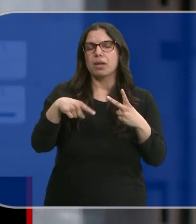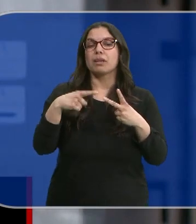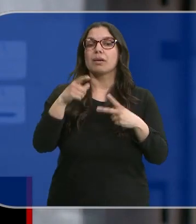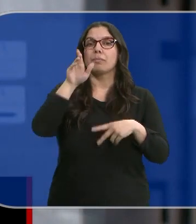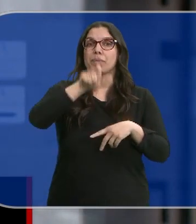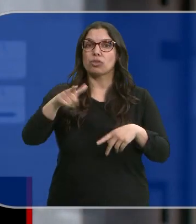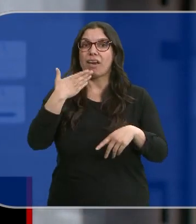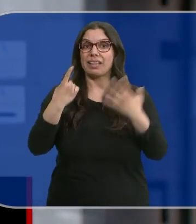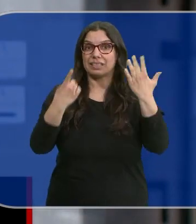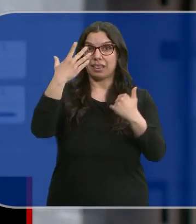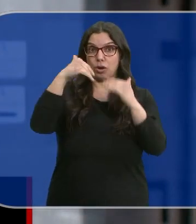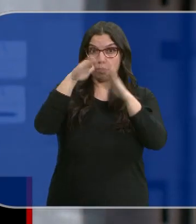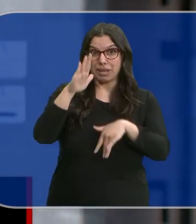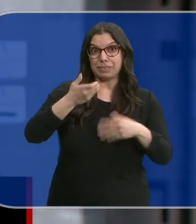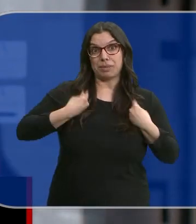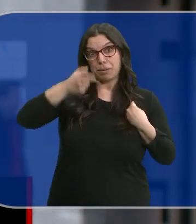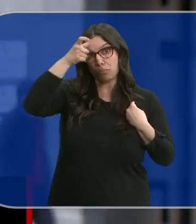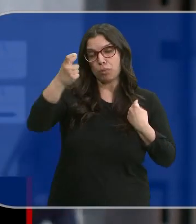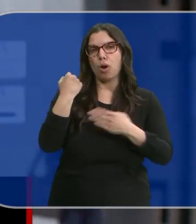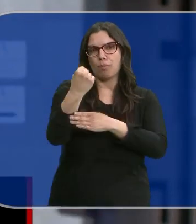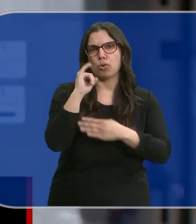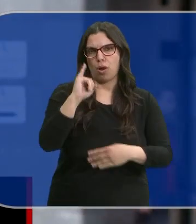para mayores de 65 años en el medio rural.